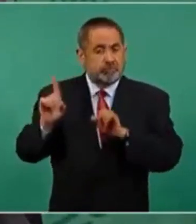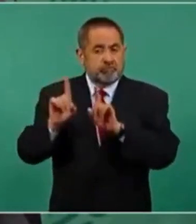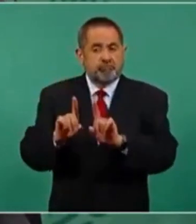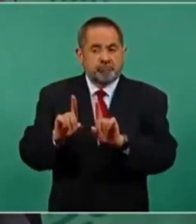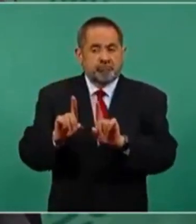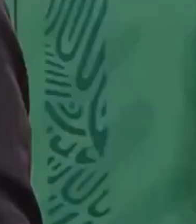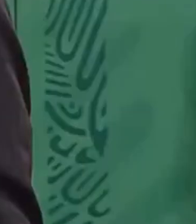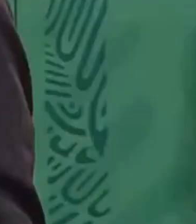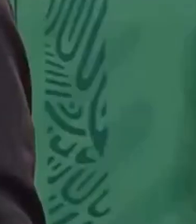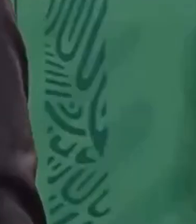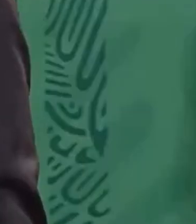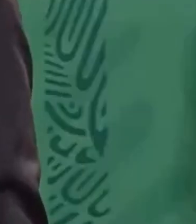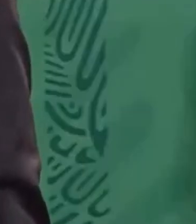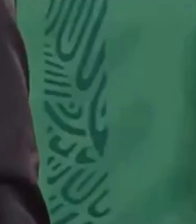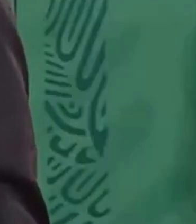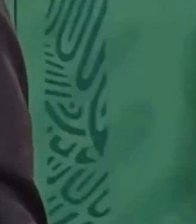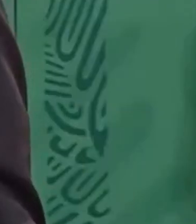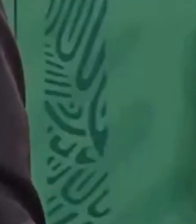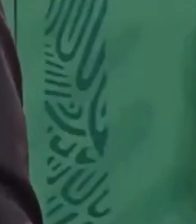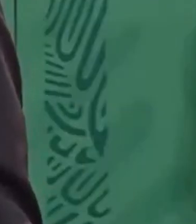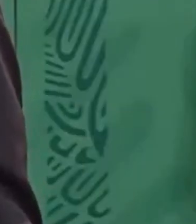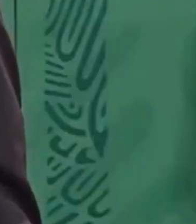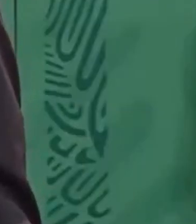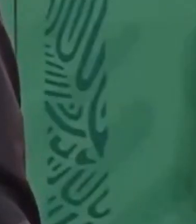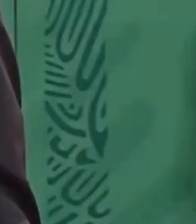y nos fuimos a encuesta.